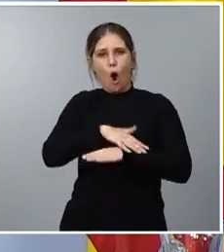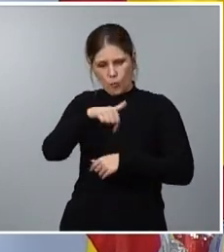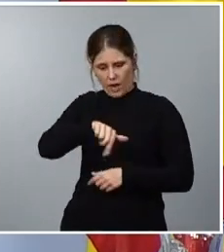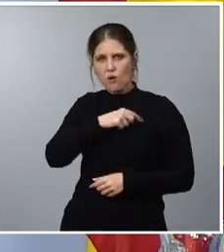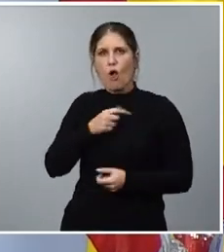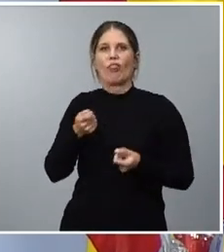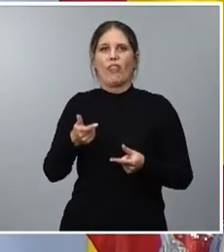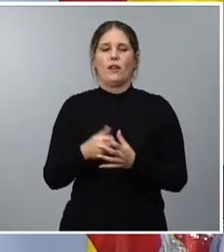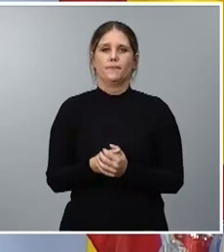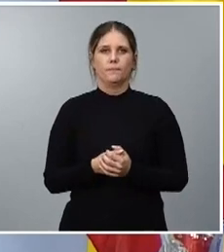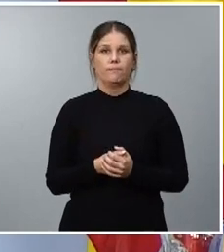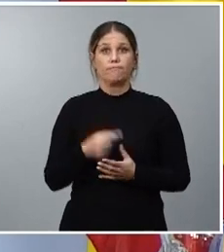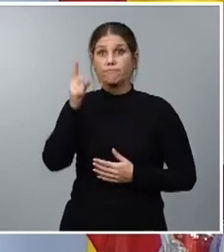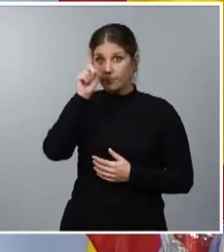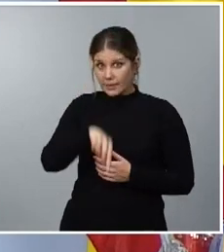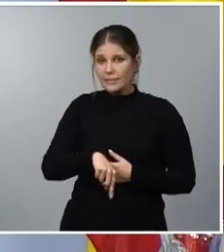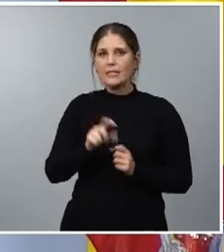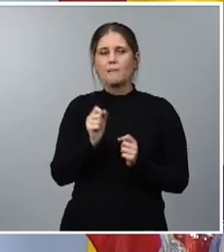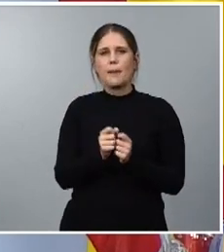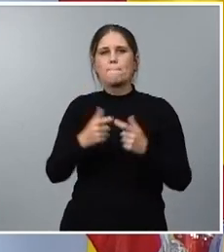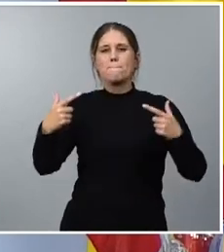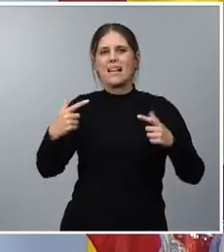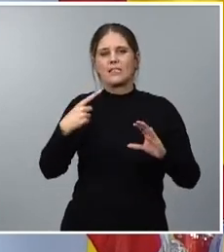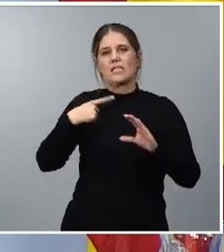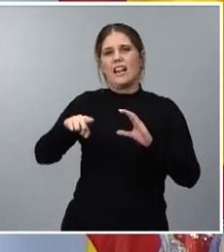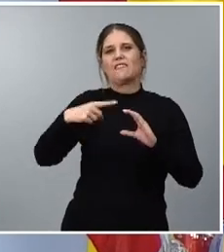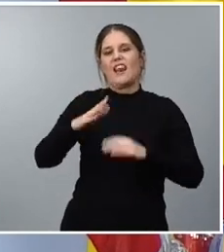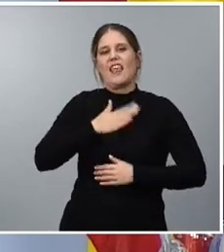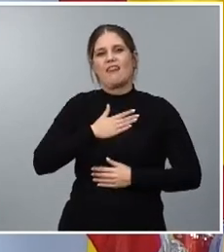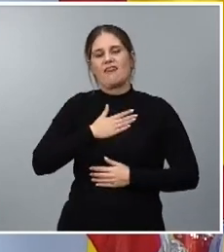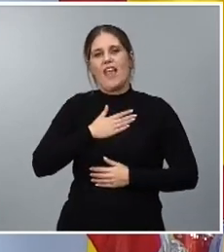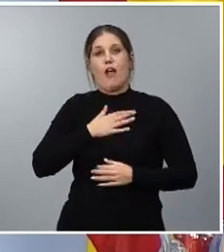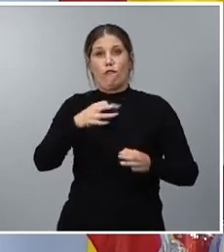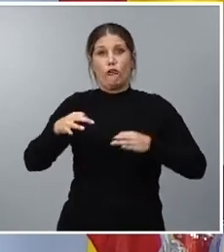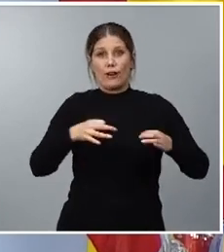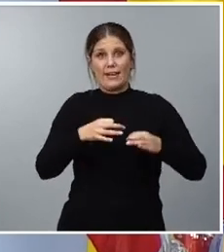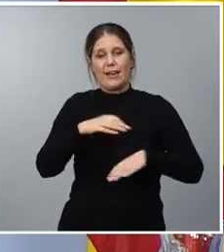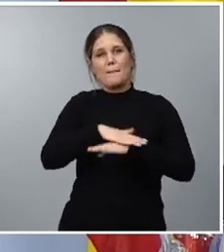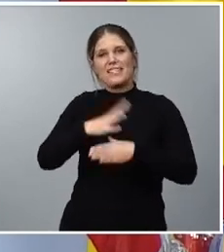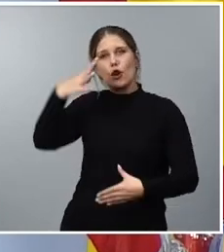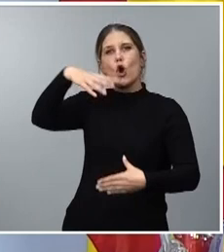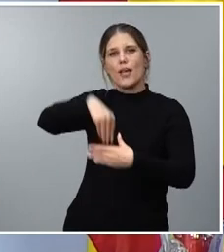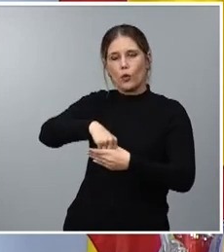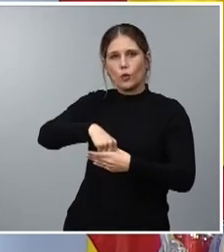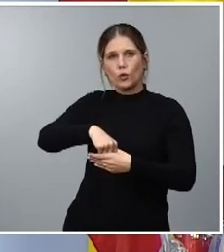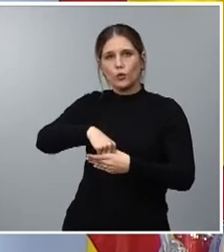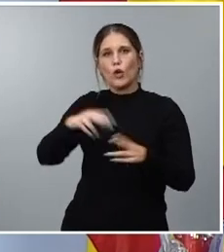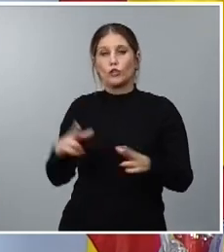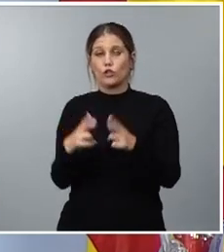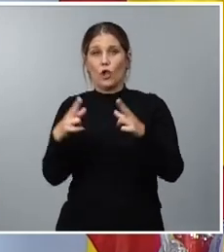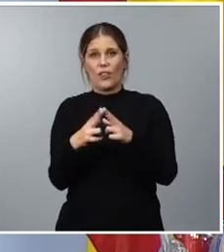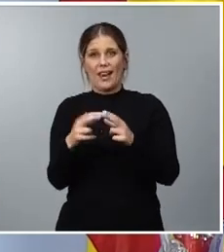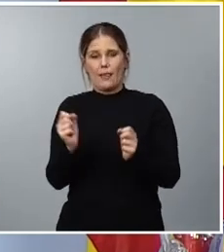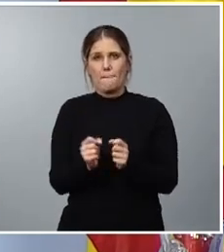Llamativo el incremento de las transferencias corrientes al Ministerio de Inclusión y Seguridad Social que aumenta en casi 2